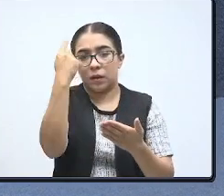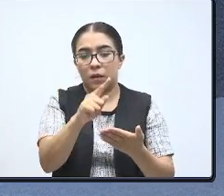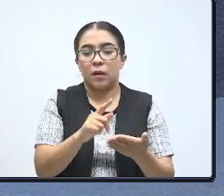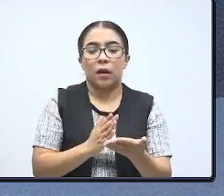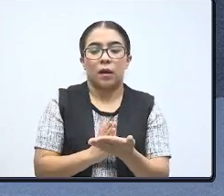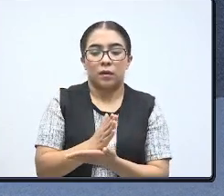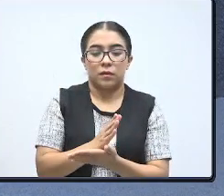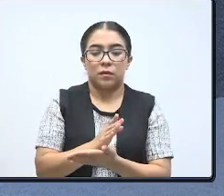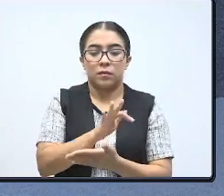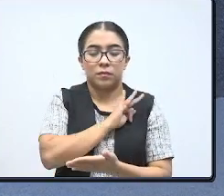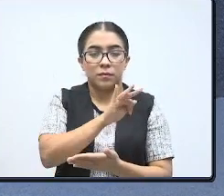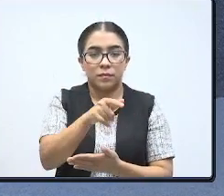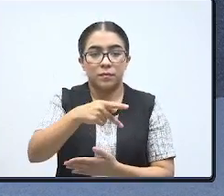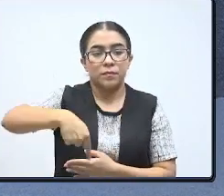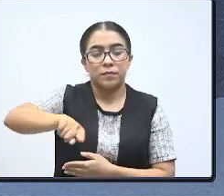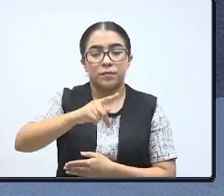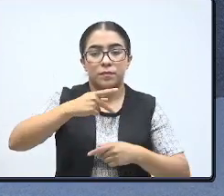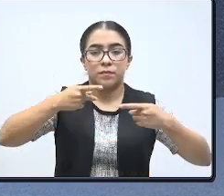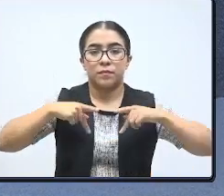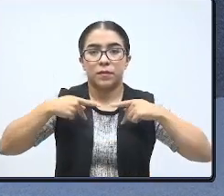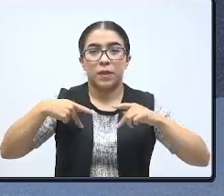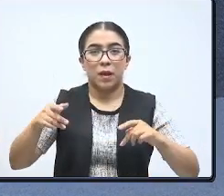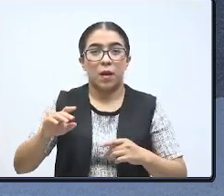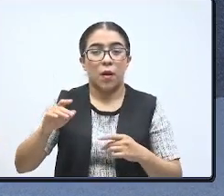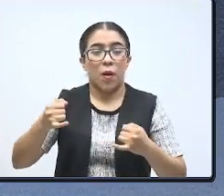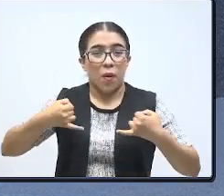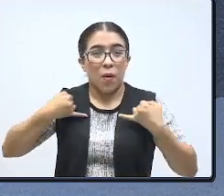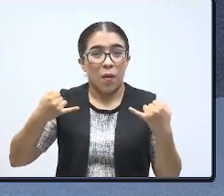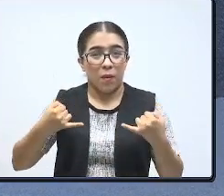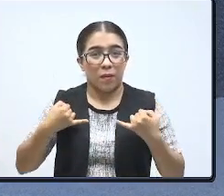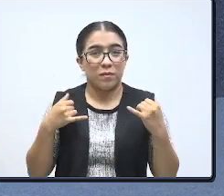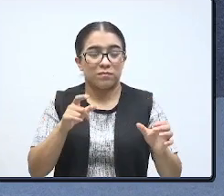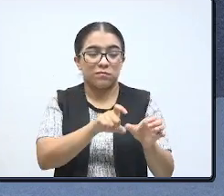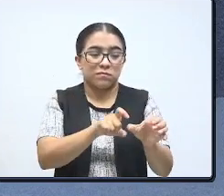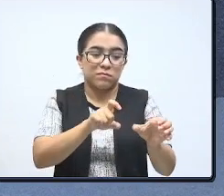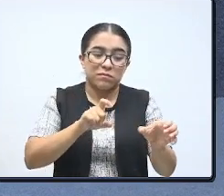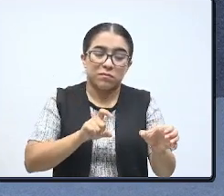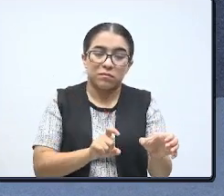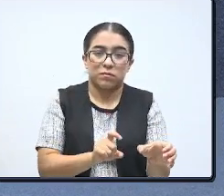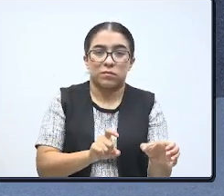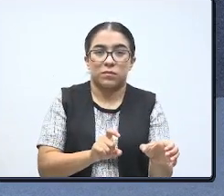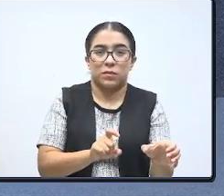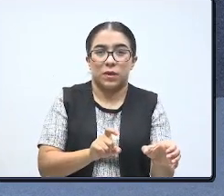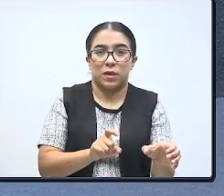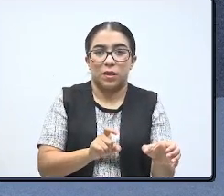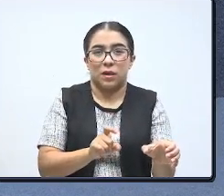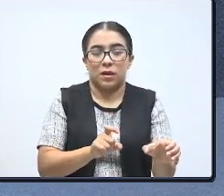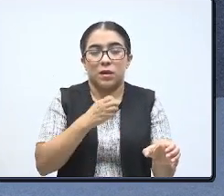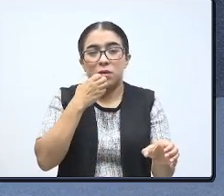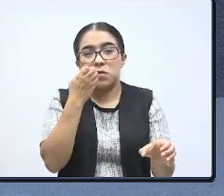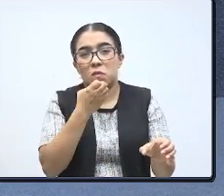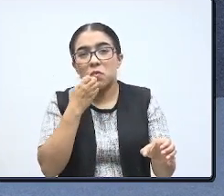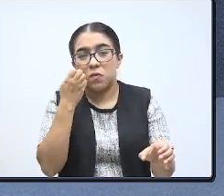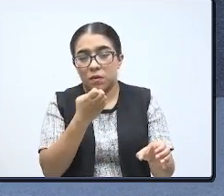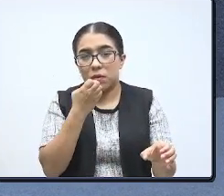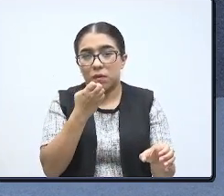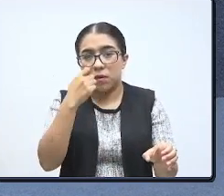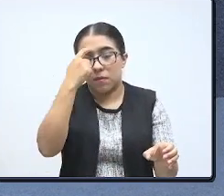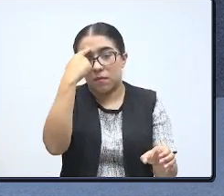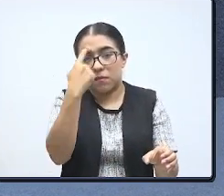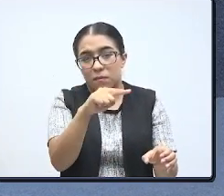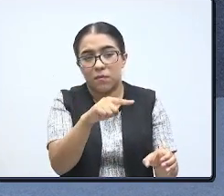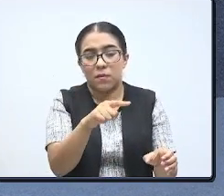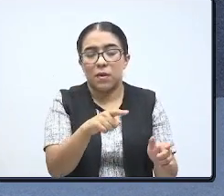educación a las personas que fueron padres de familia y tuvieron que abandonar sus estudios y con eso evitar la